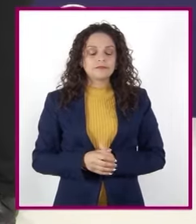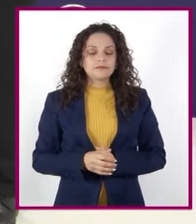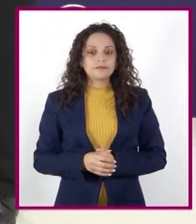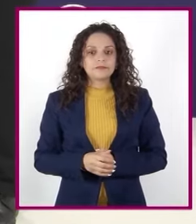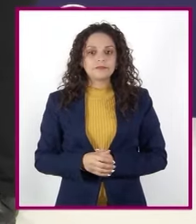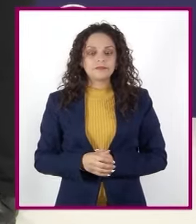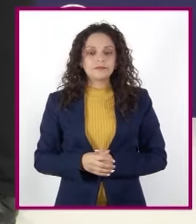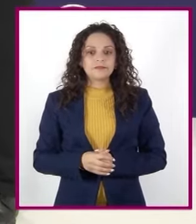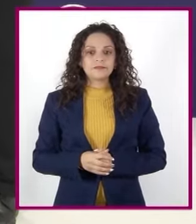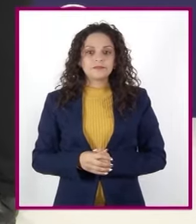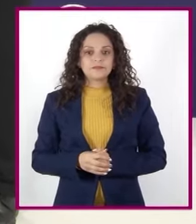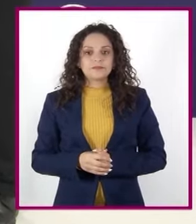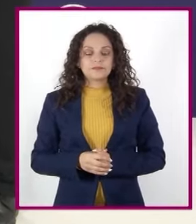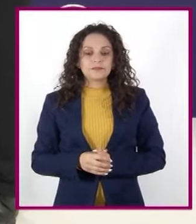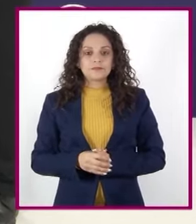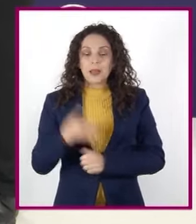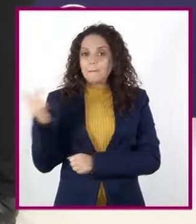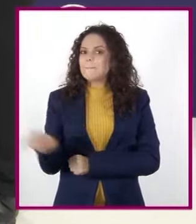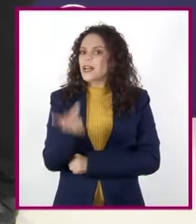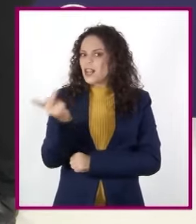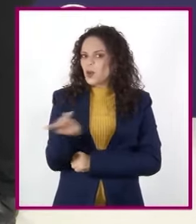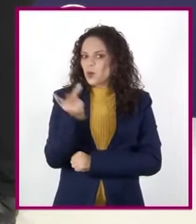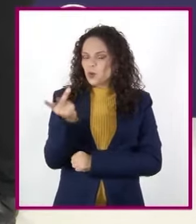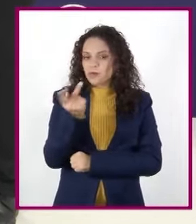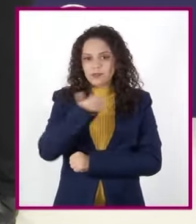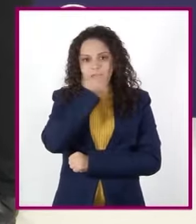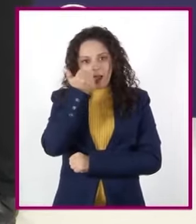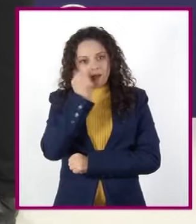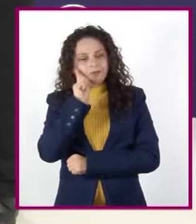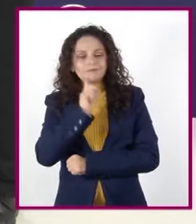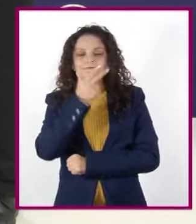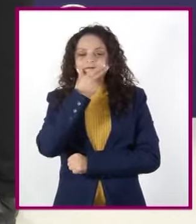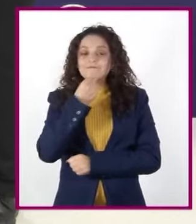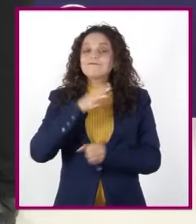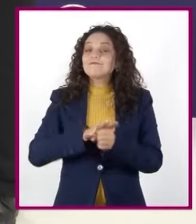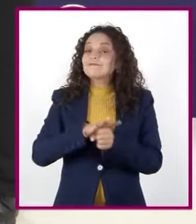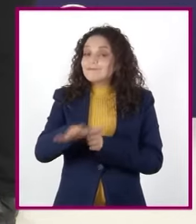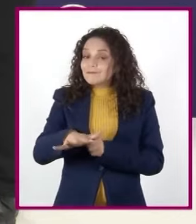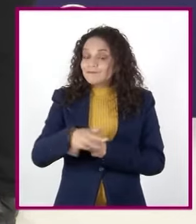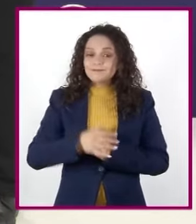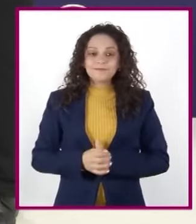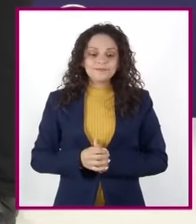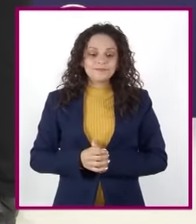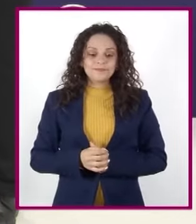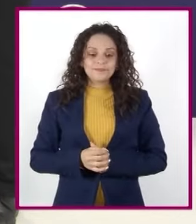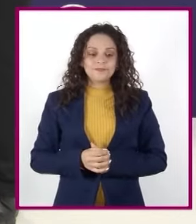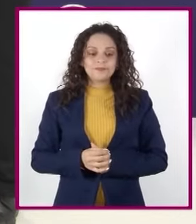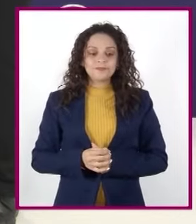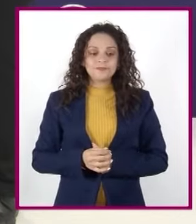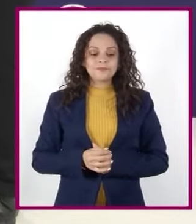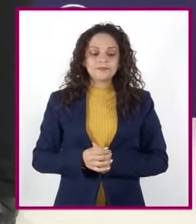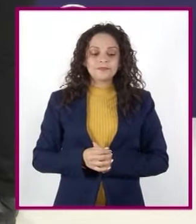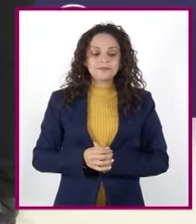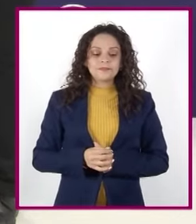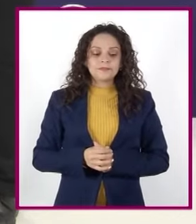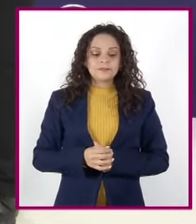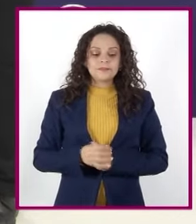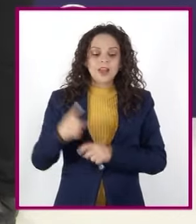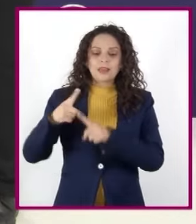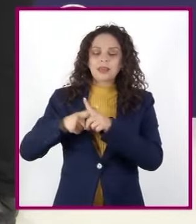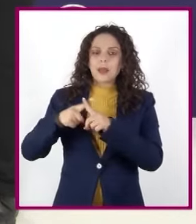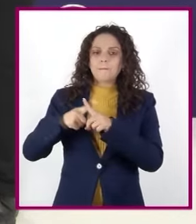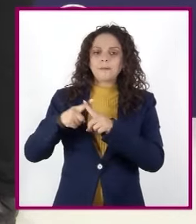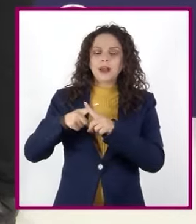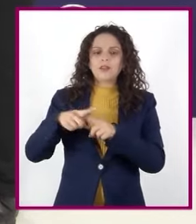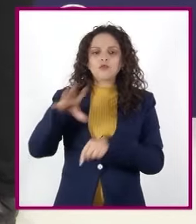Y la pregunta de las alumnas y alumnos es... ¿Qué temperatura